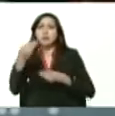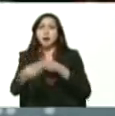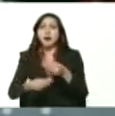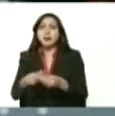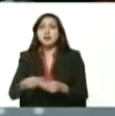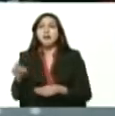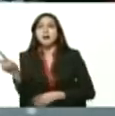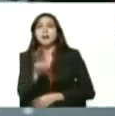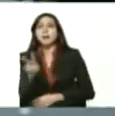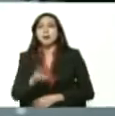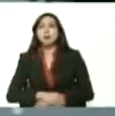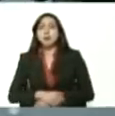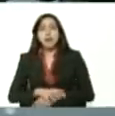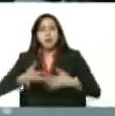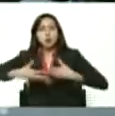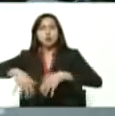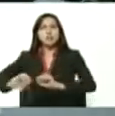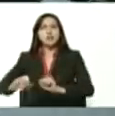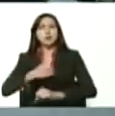patria y colonizarnos